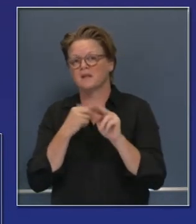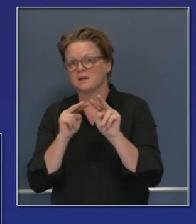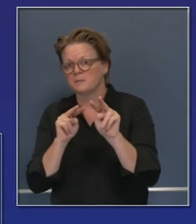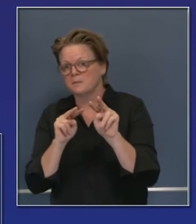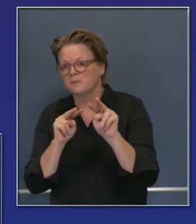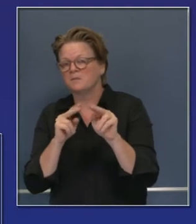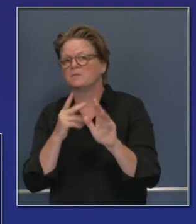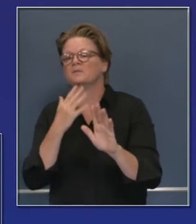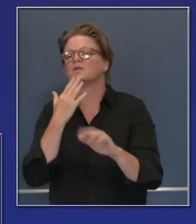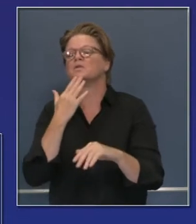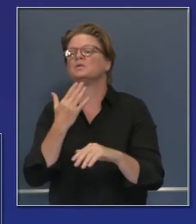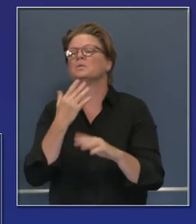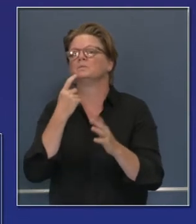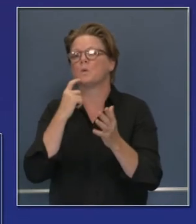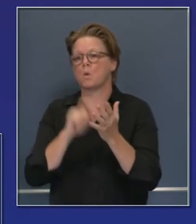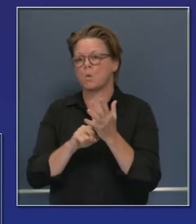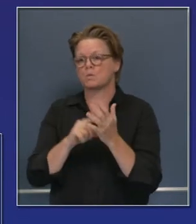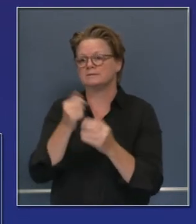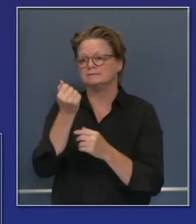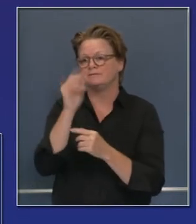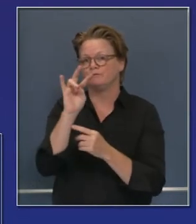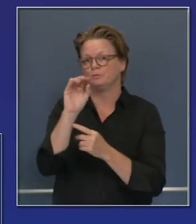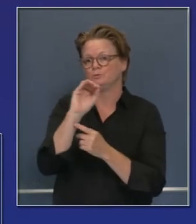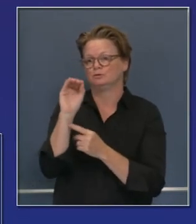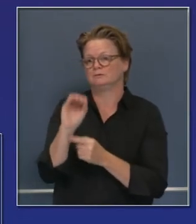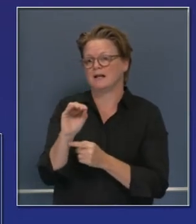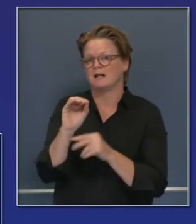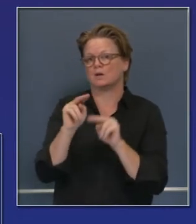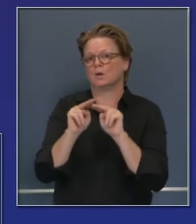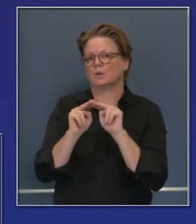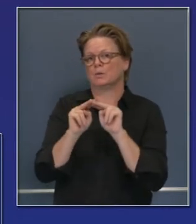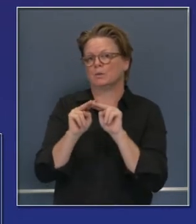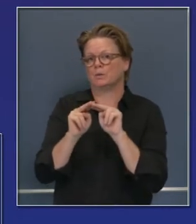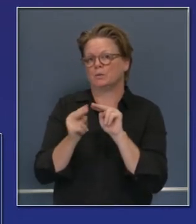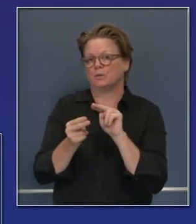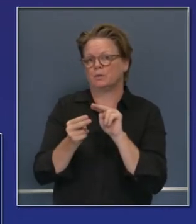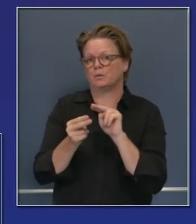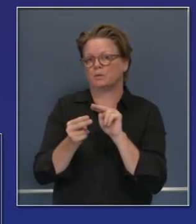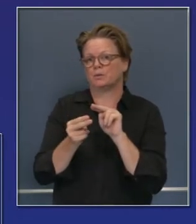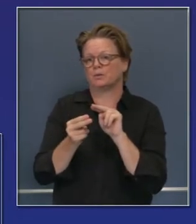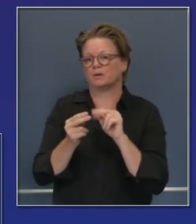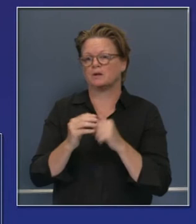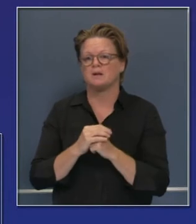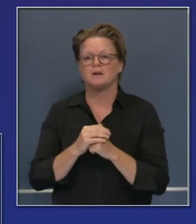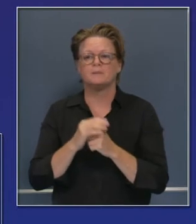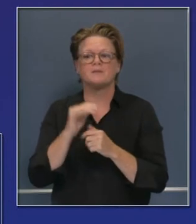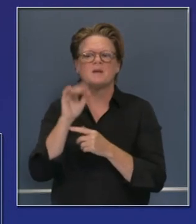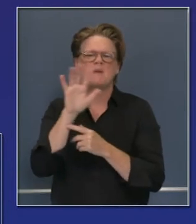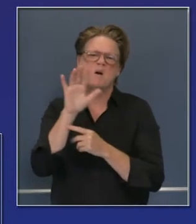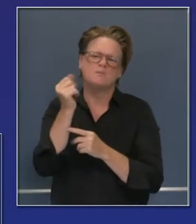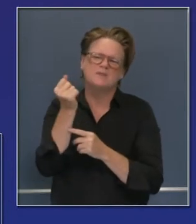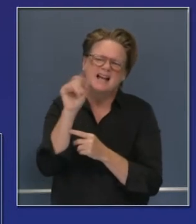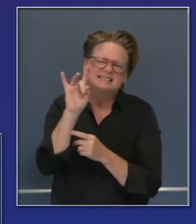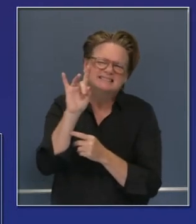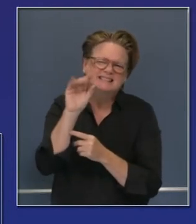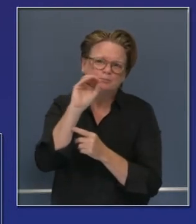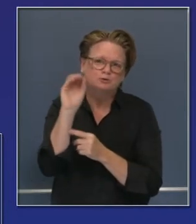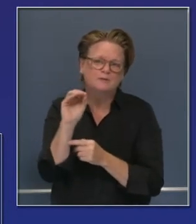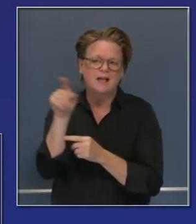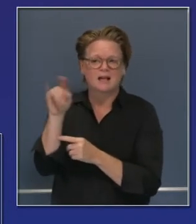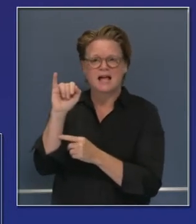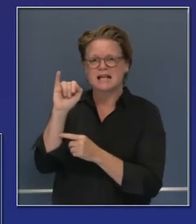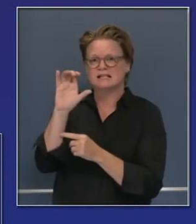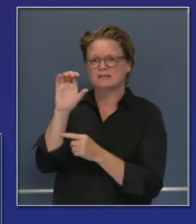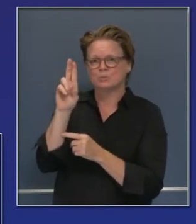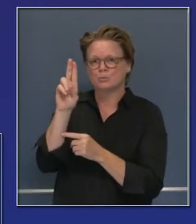va bajando 7% de disminución 17% de disminución y 18% disminución